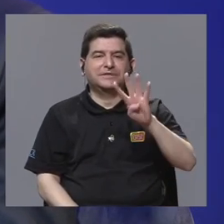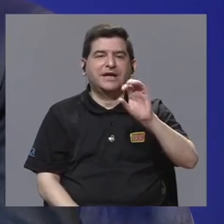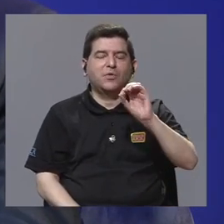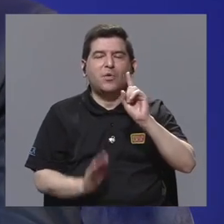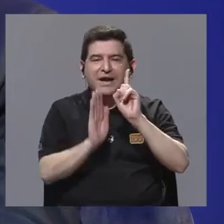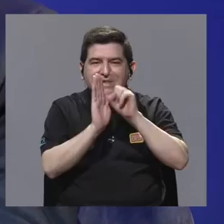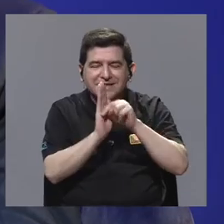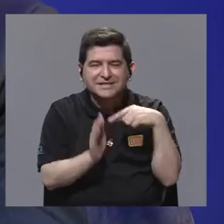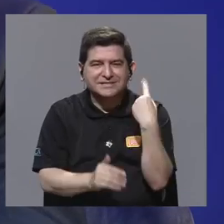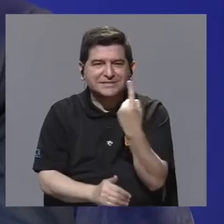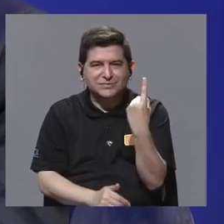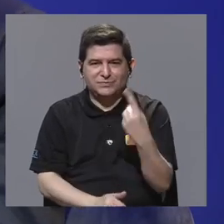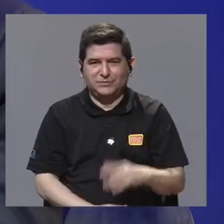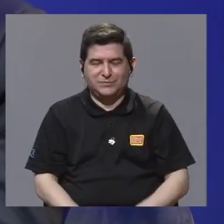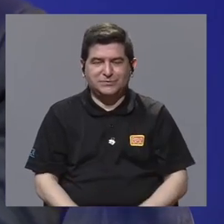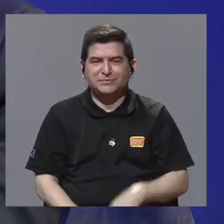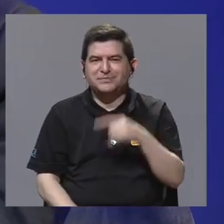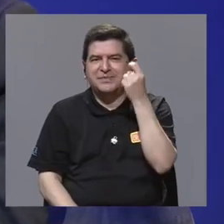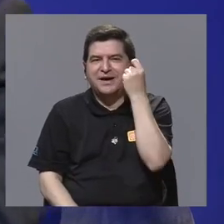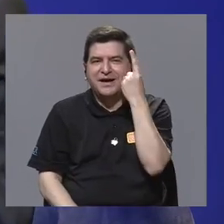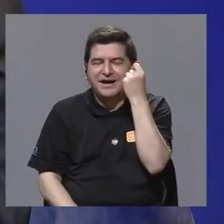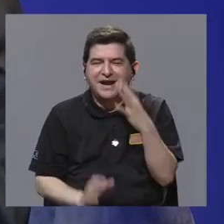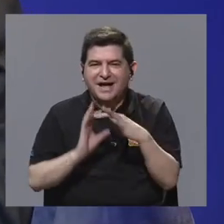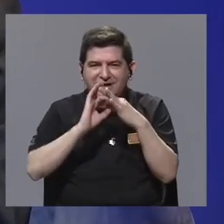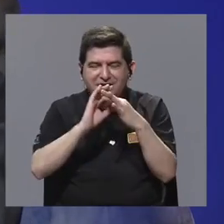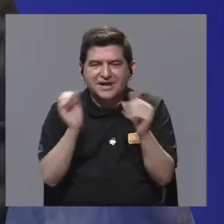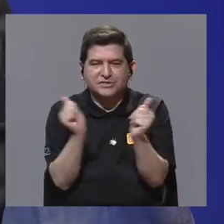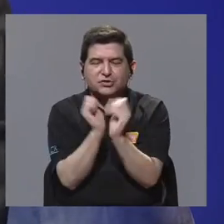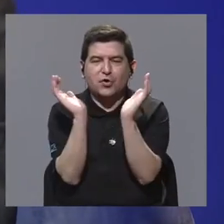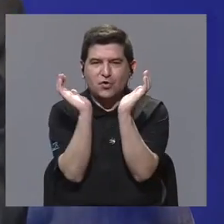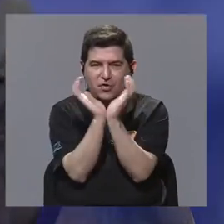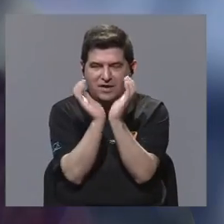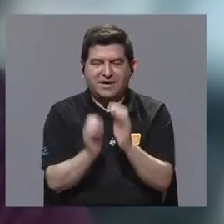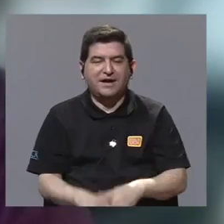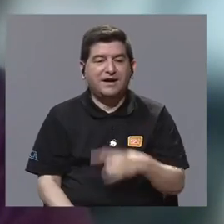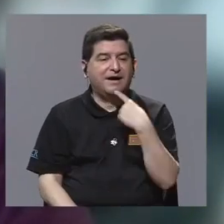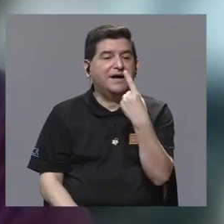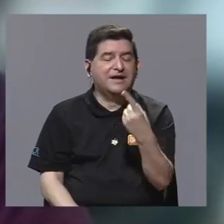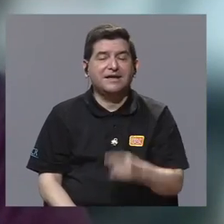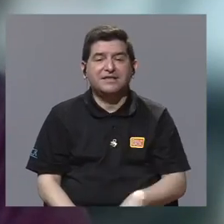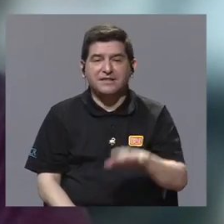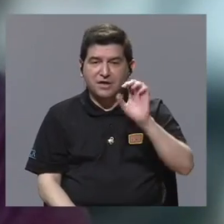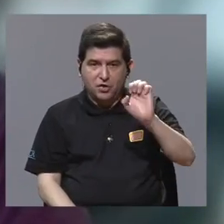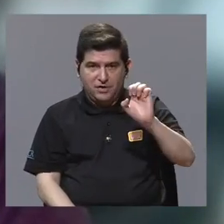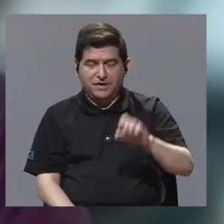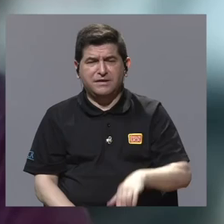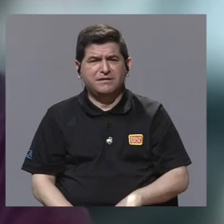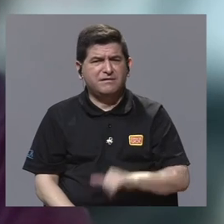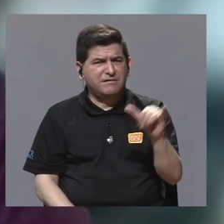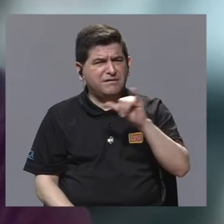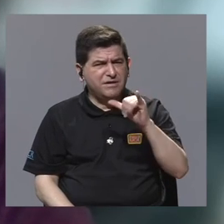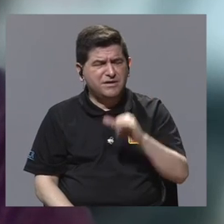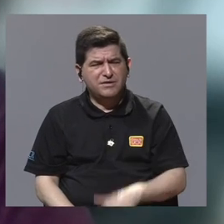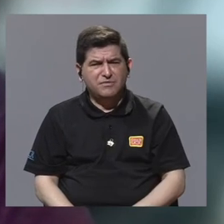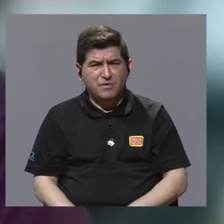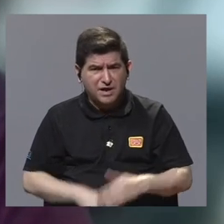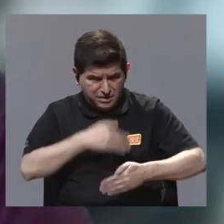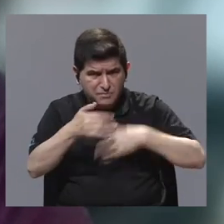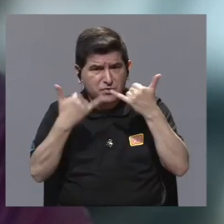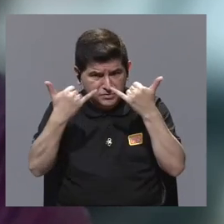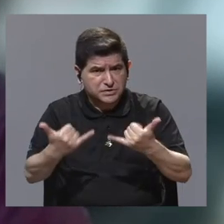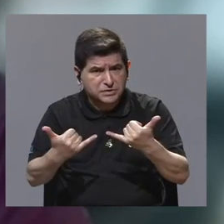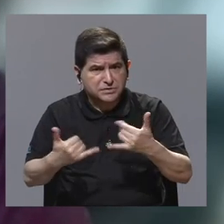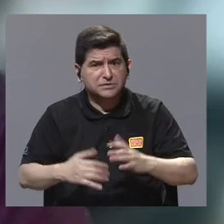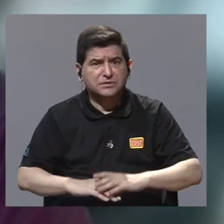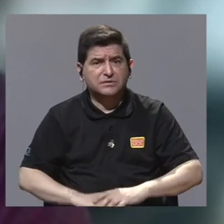segundos. Nada más para entender la relación con la caja, que Eric lo mencionó, eso también está en marcha.